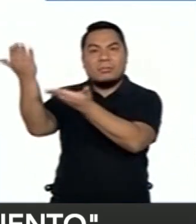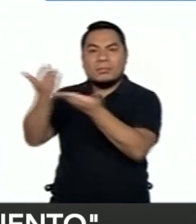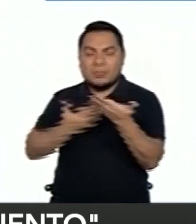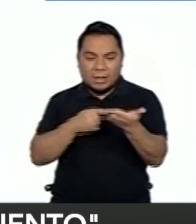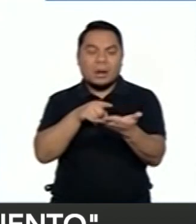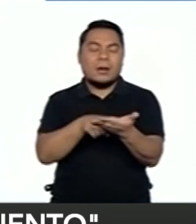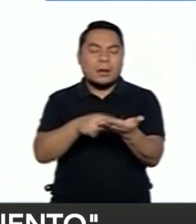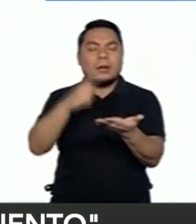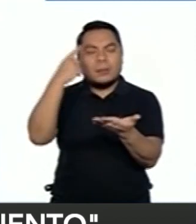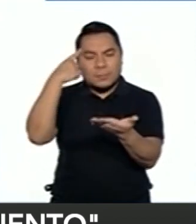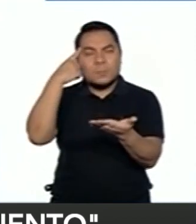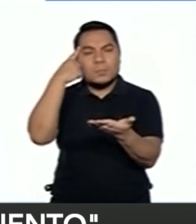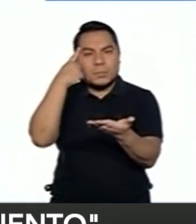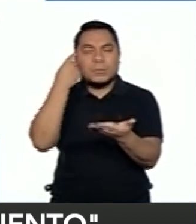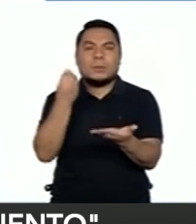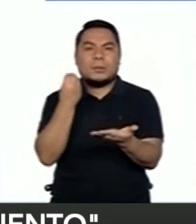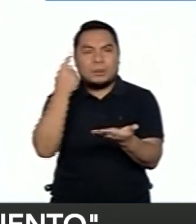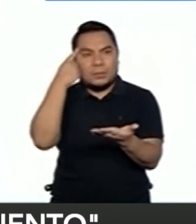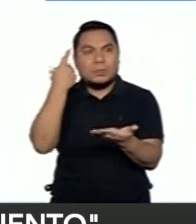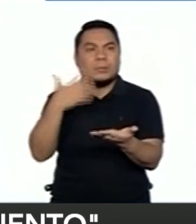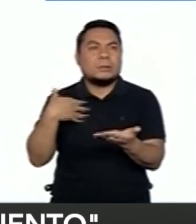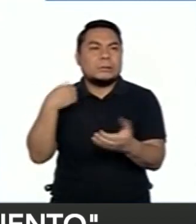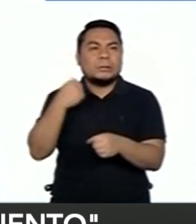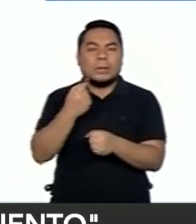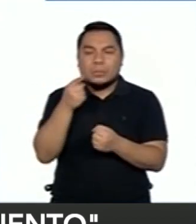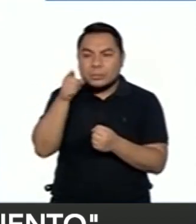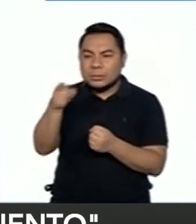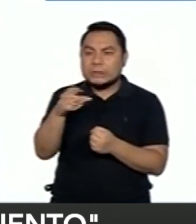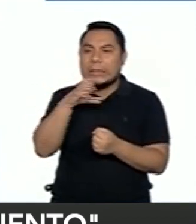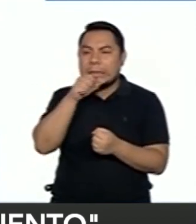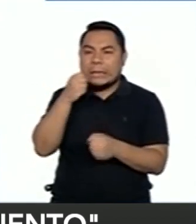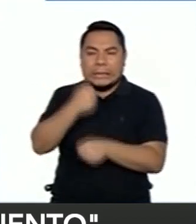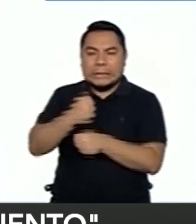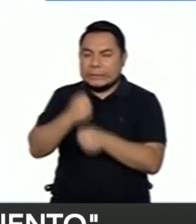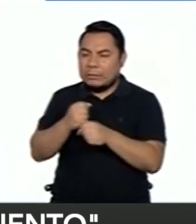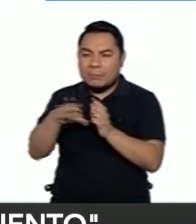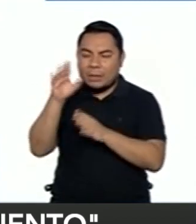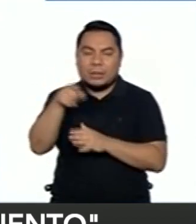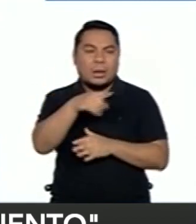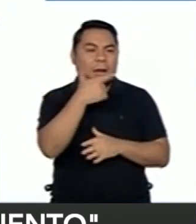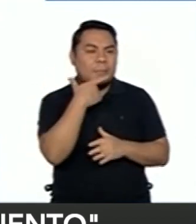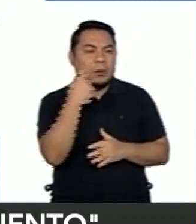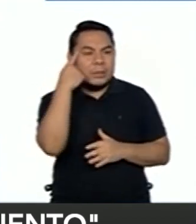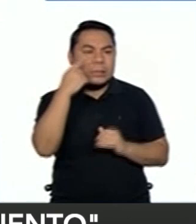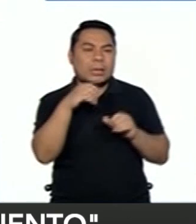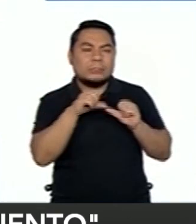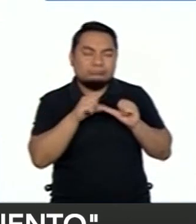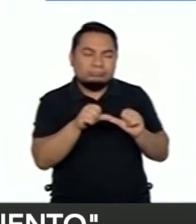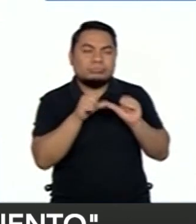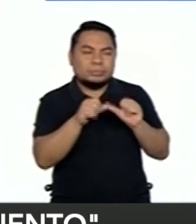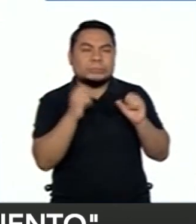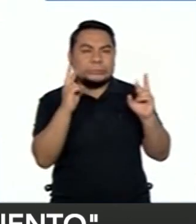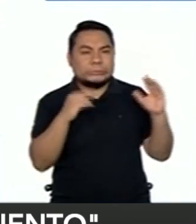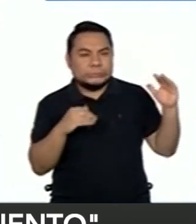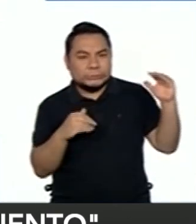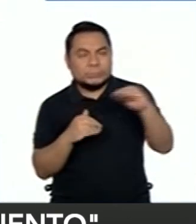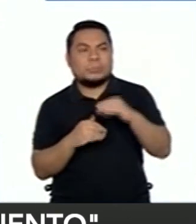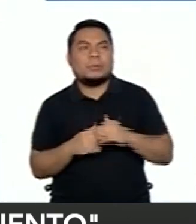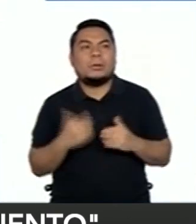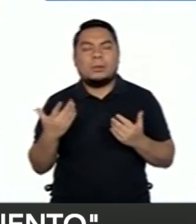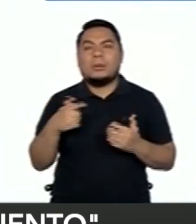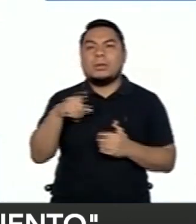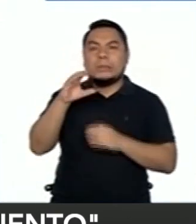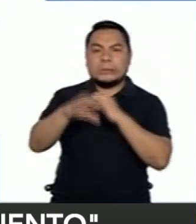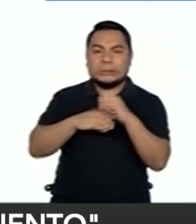dan un R factor de contagios menor a uno. Cero punto nueve,